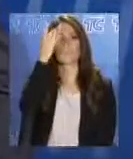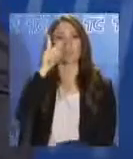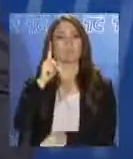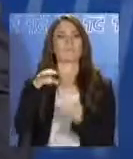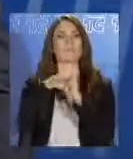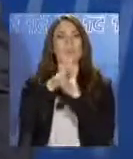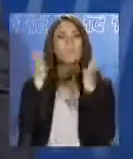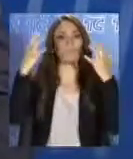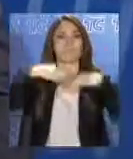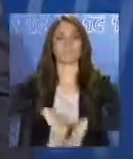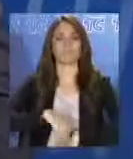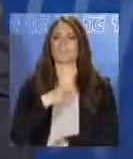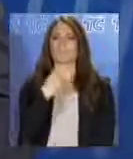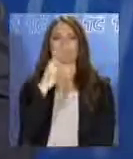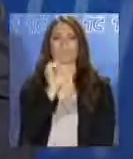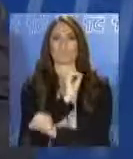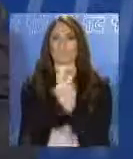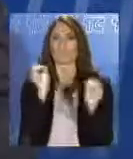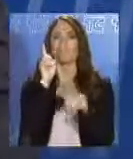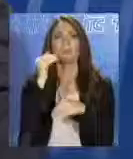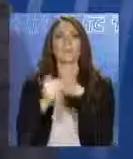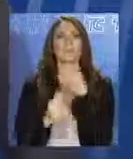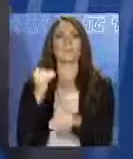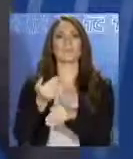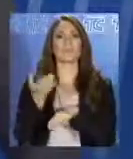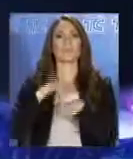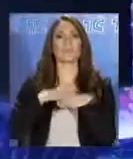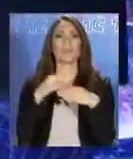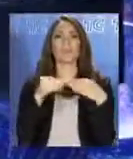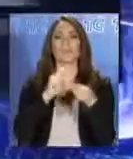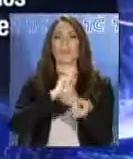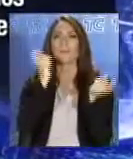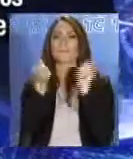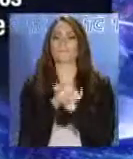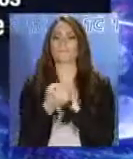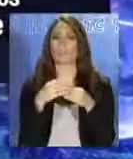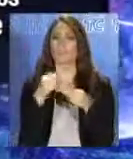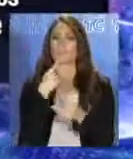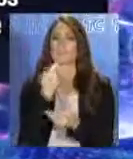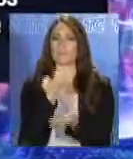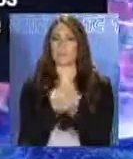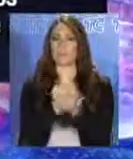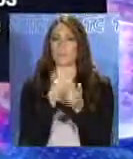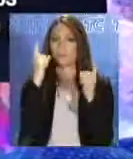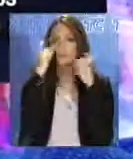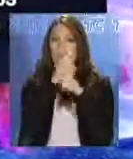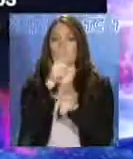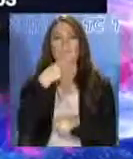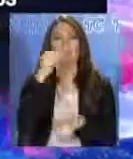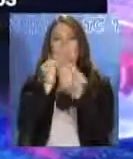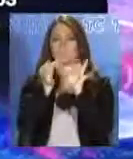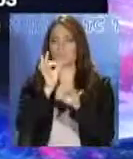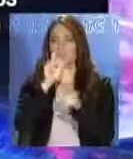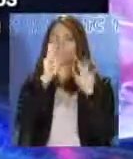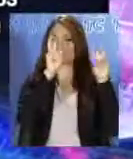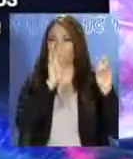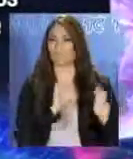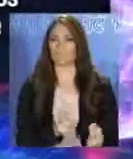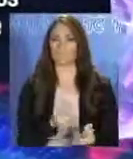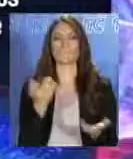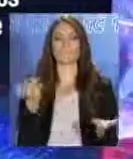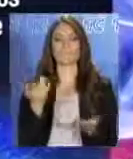bancario y de un posible proceso de desdolarización de la economía. El documento explica textualmente,